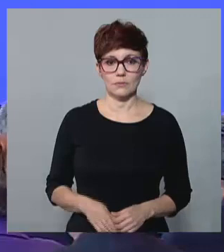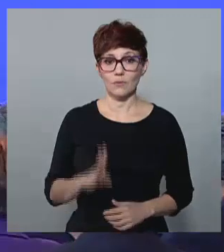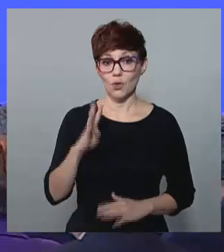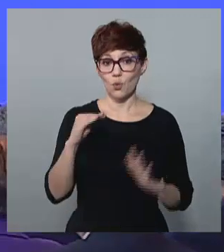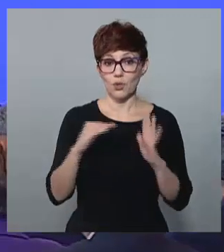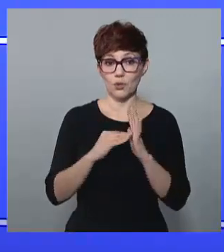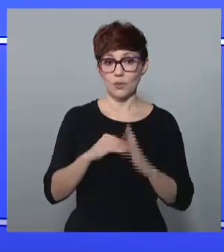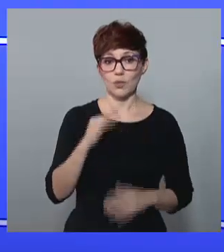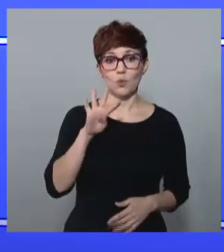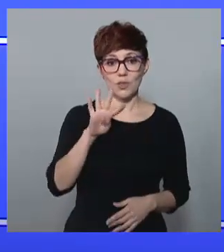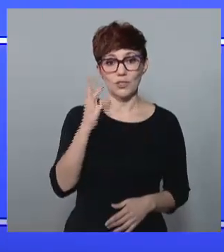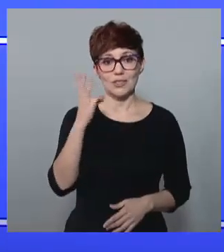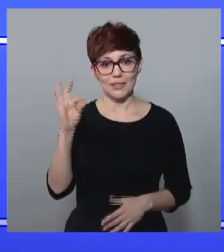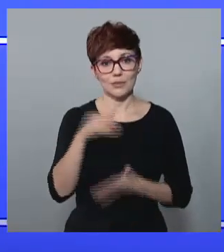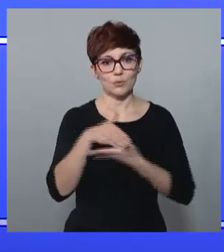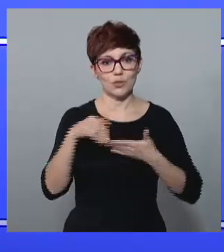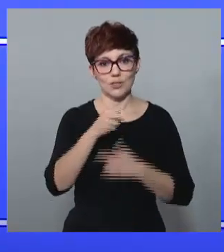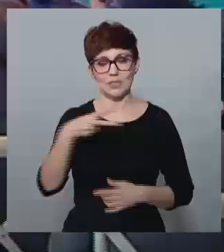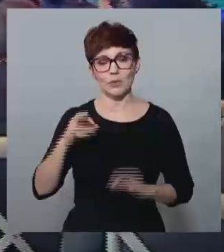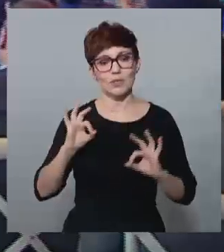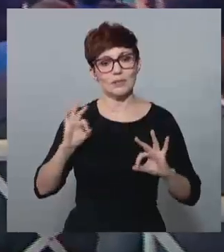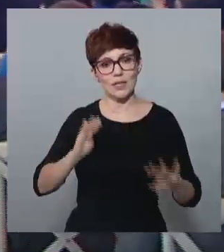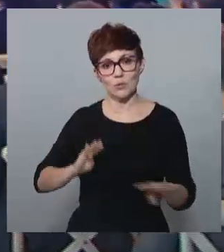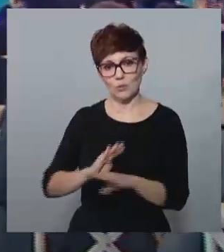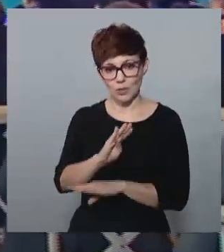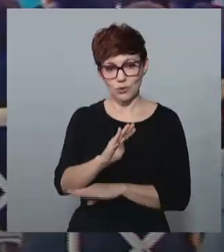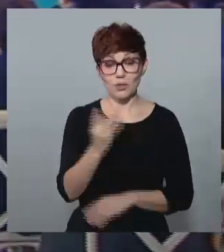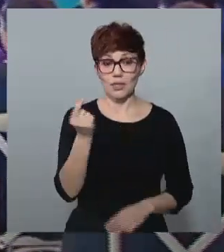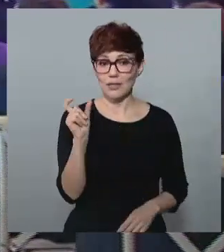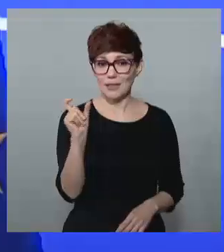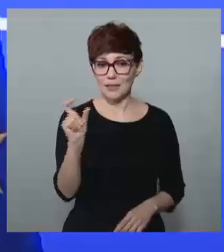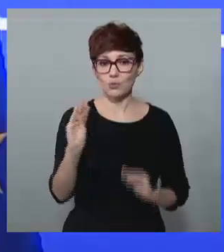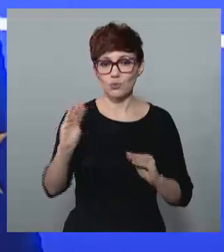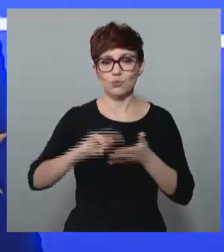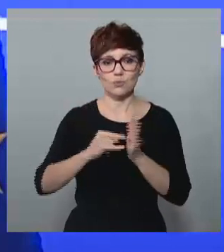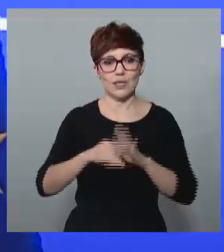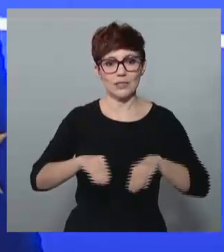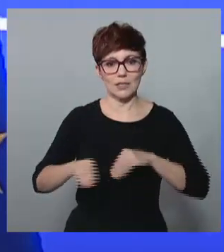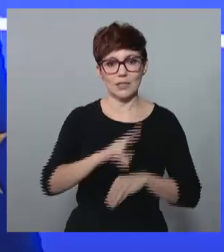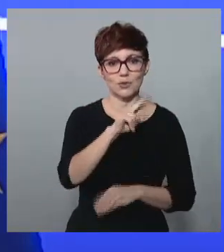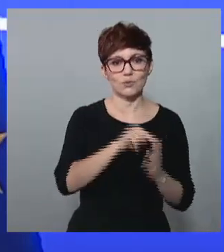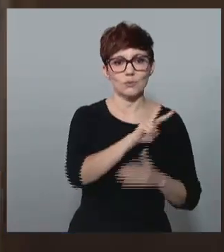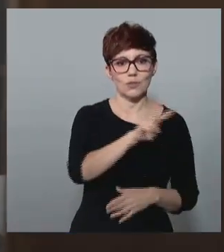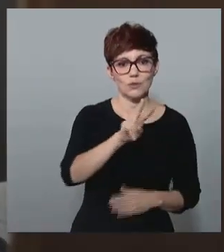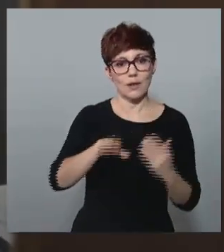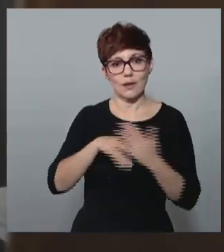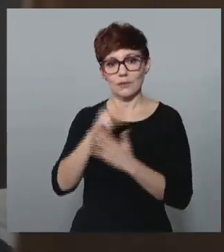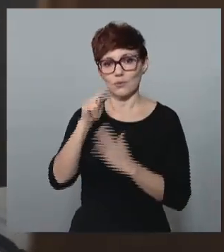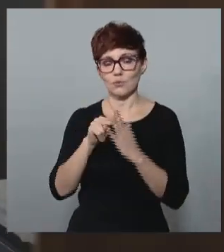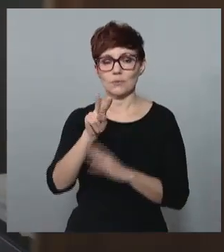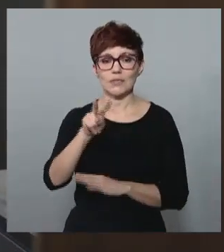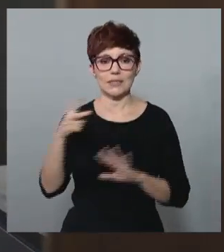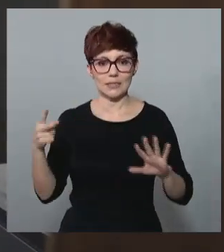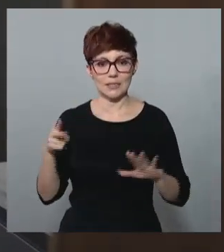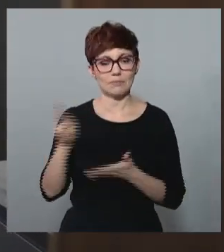4.430 millones de euros en inversión es la cantidad que contempla el Plan Estratégico 2022-2027 para la región de Murcia.